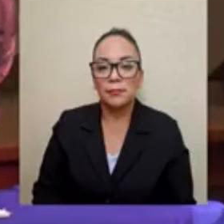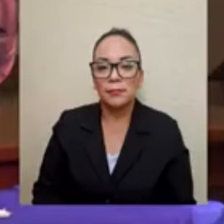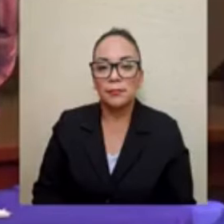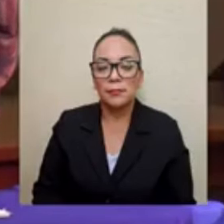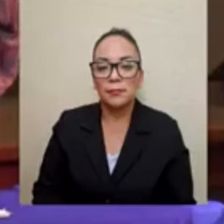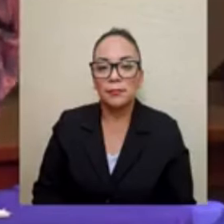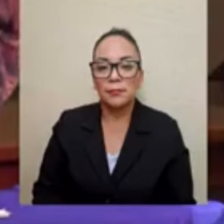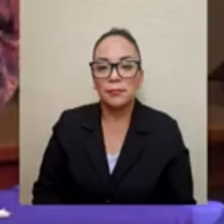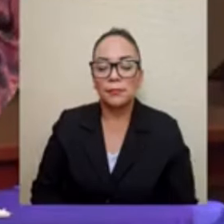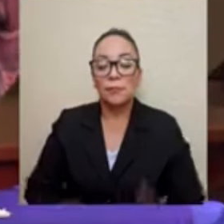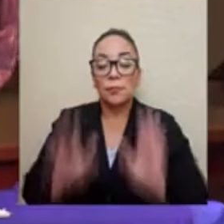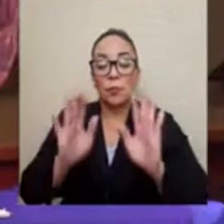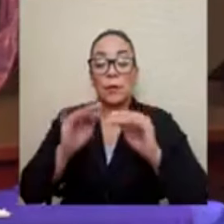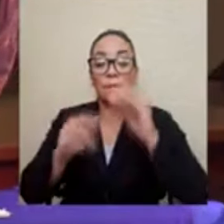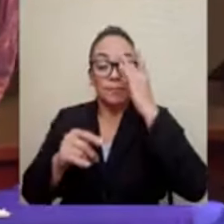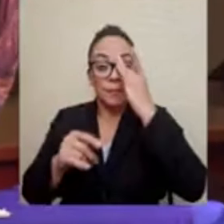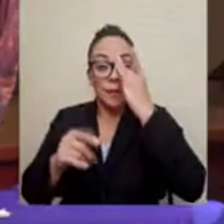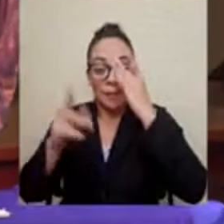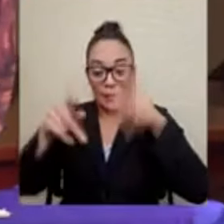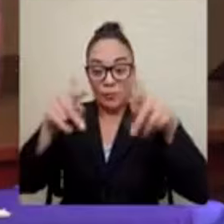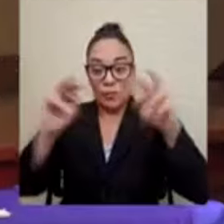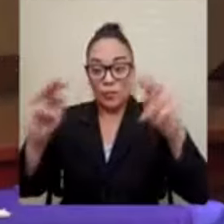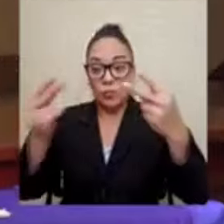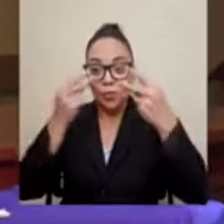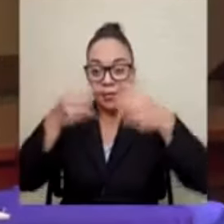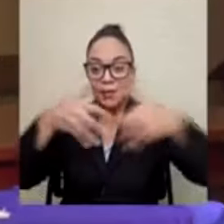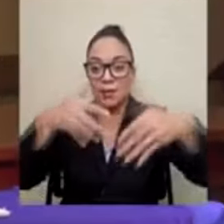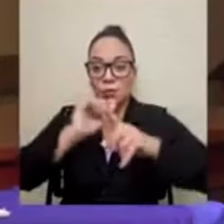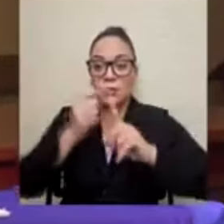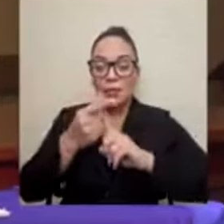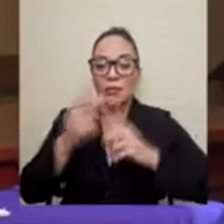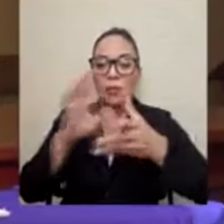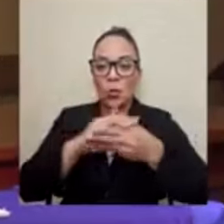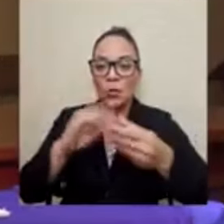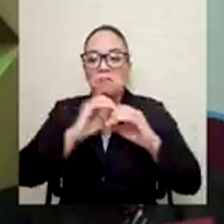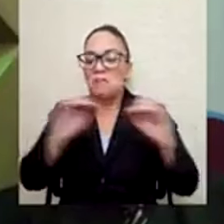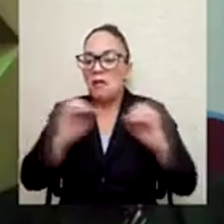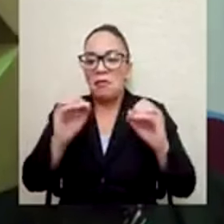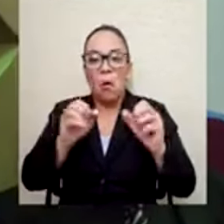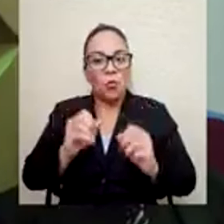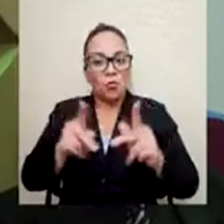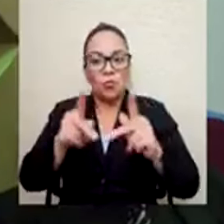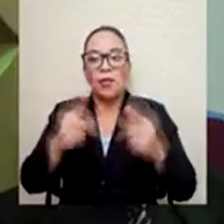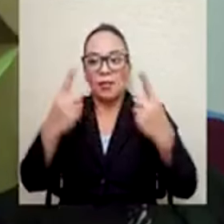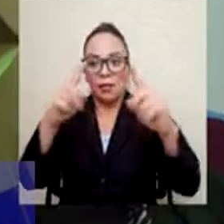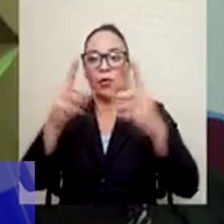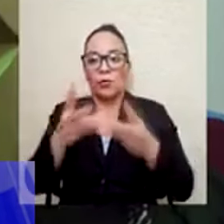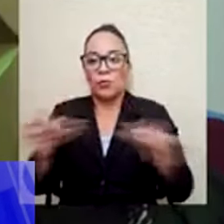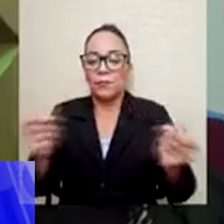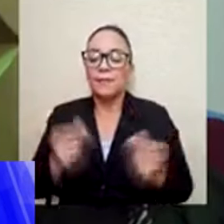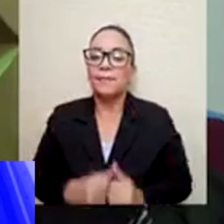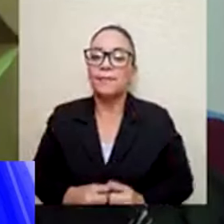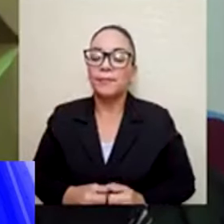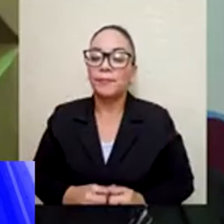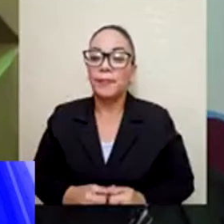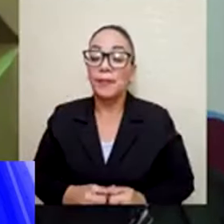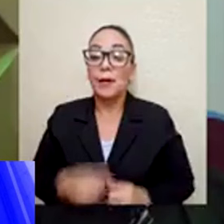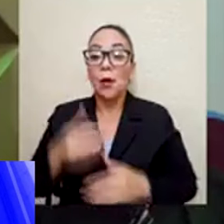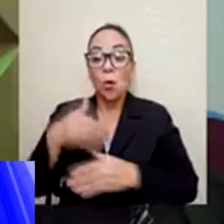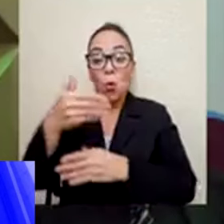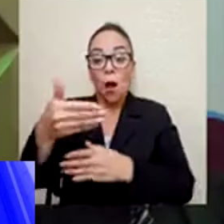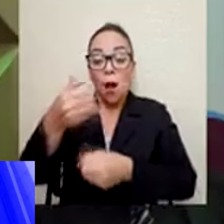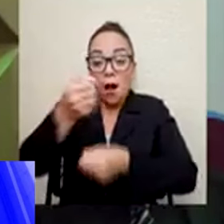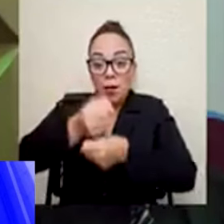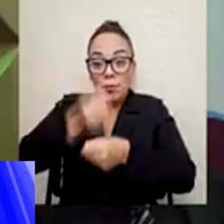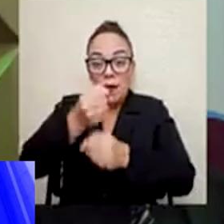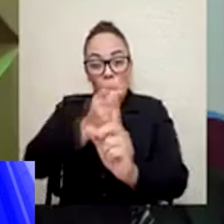nuestro país procede a una indemnización por tierras indígenas. Yo creo que cuando se trabaja con un